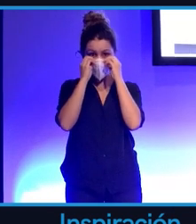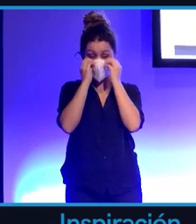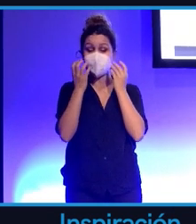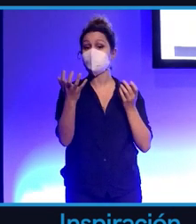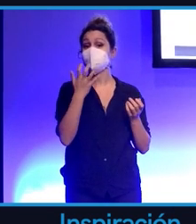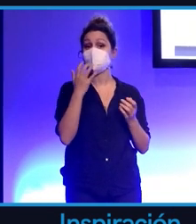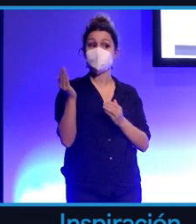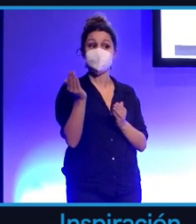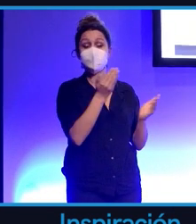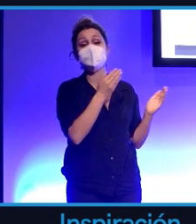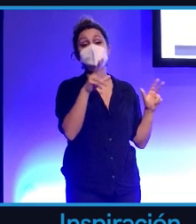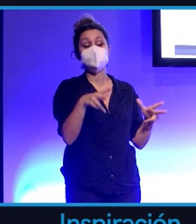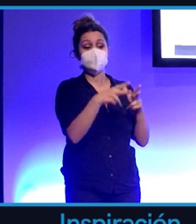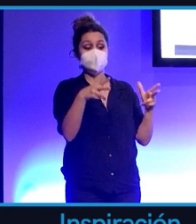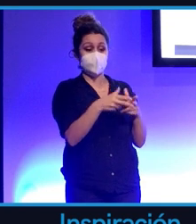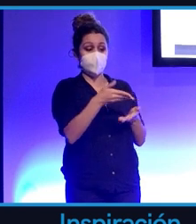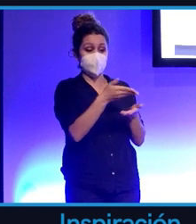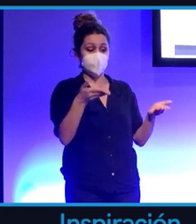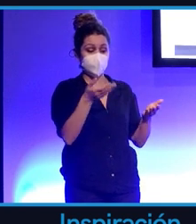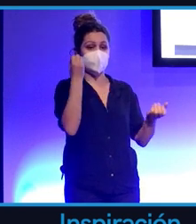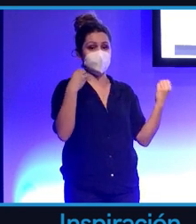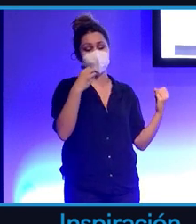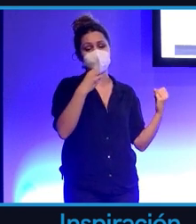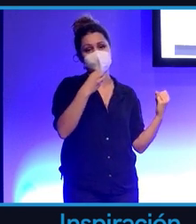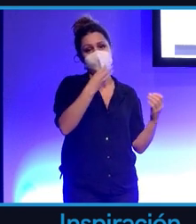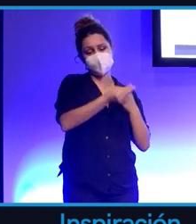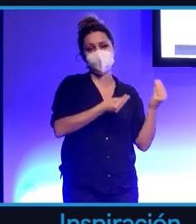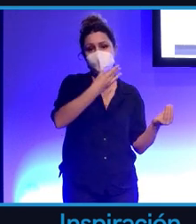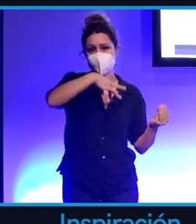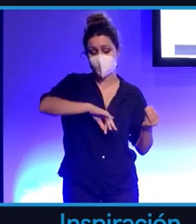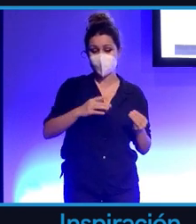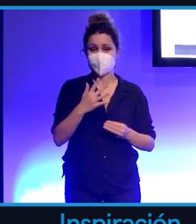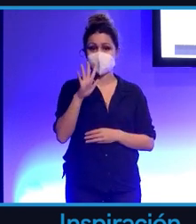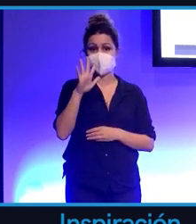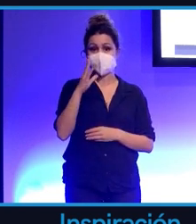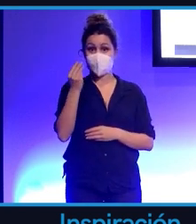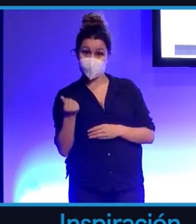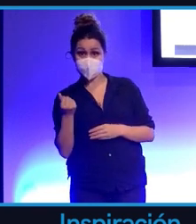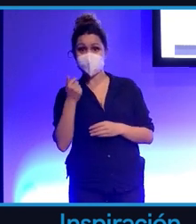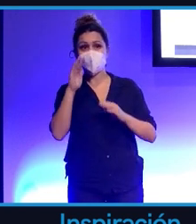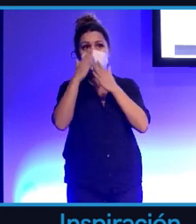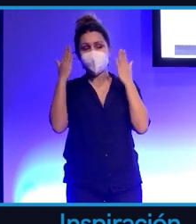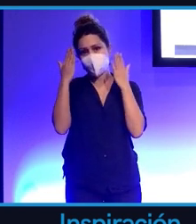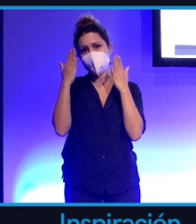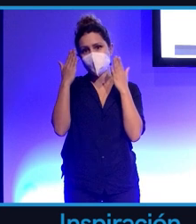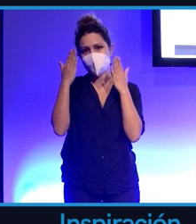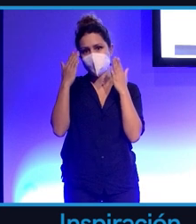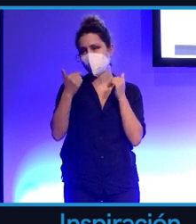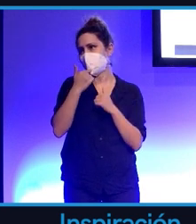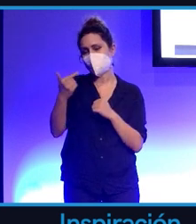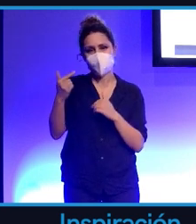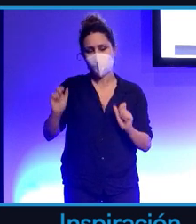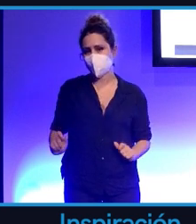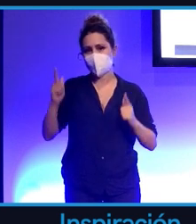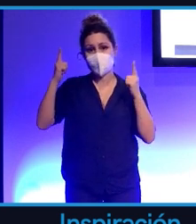Ejemplos de cómo la sociedad puede actuar. Noticias de hace cinco días, seis días, creo que Facebook no lo ha comunicado oficialmente todavía, ya como